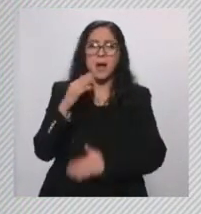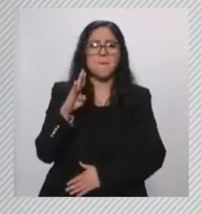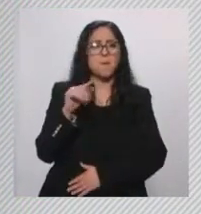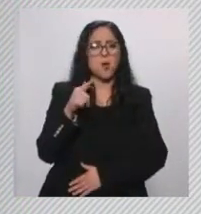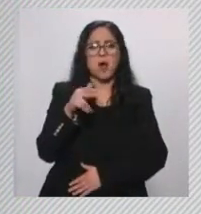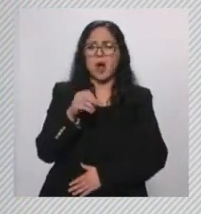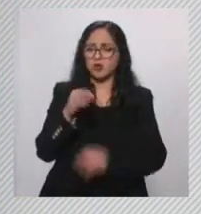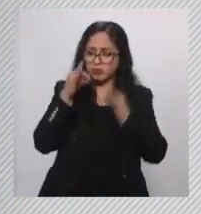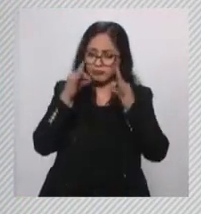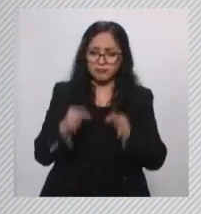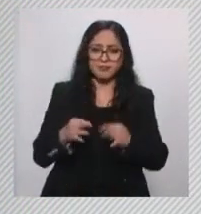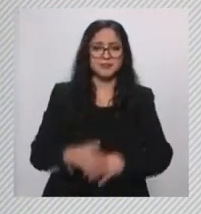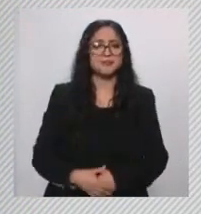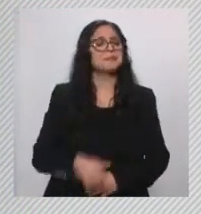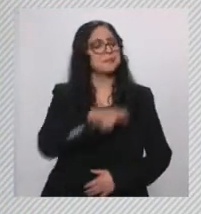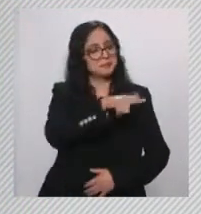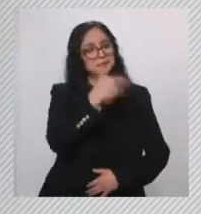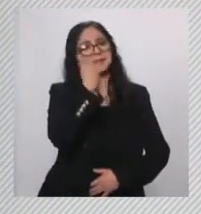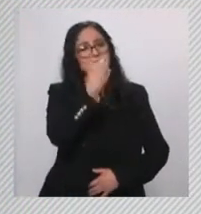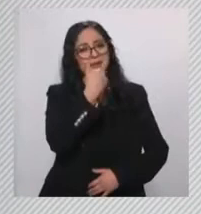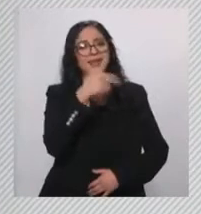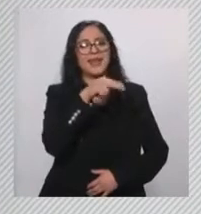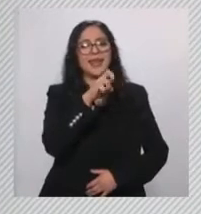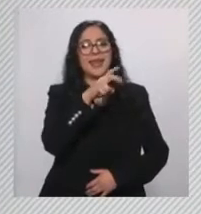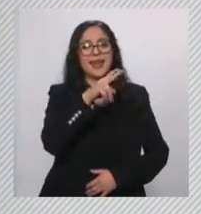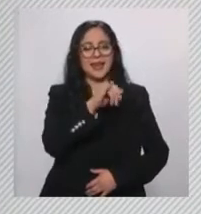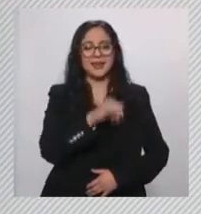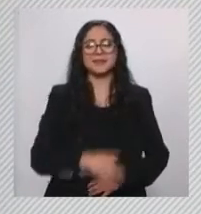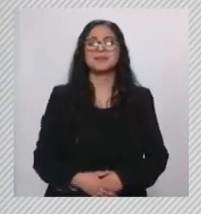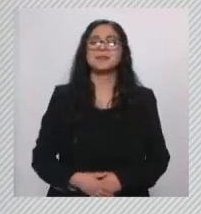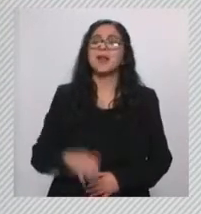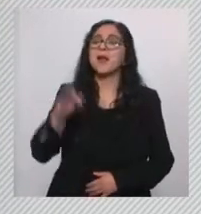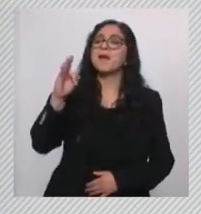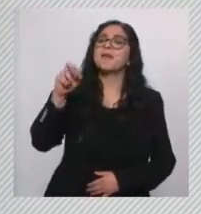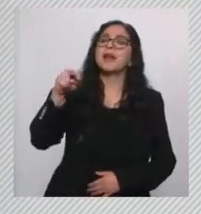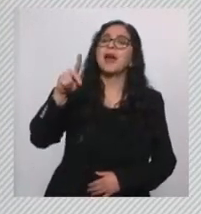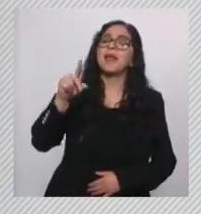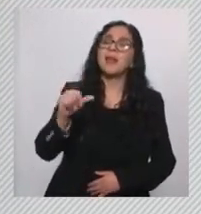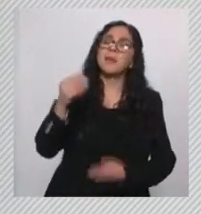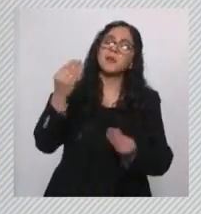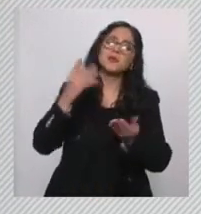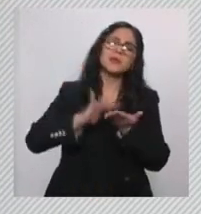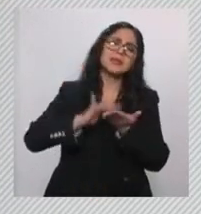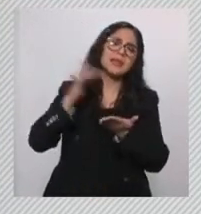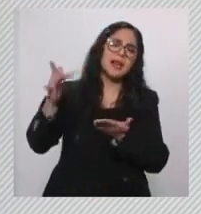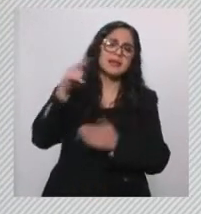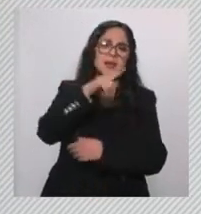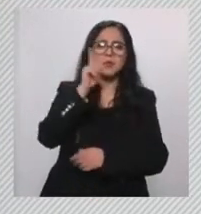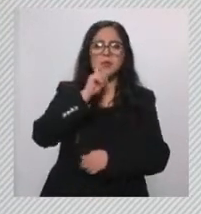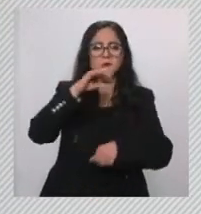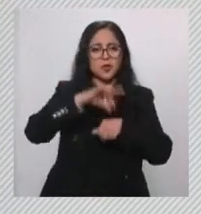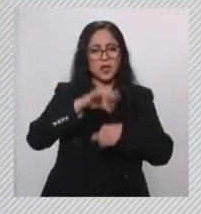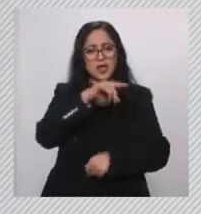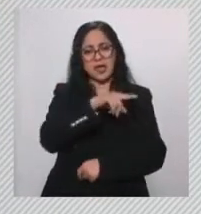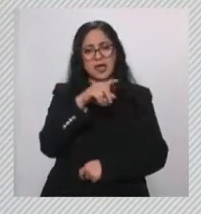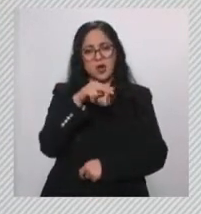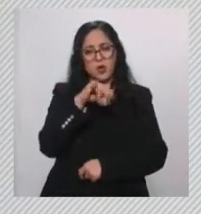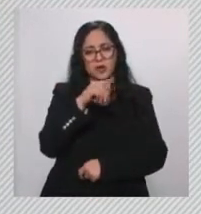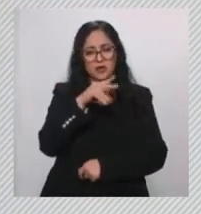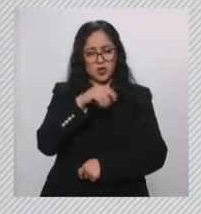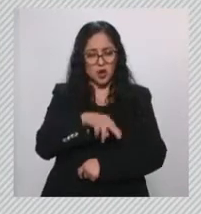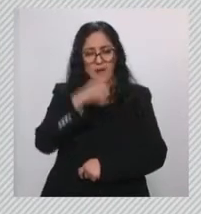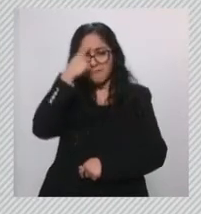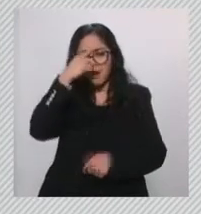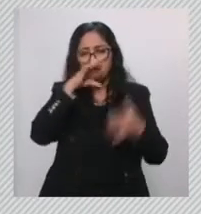Así tiene que ser. Muchísimas gracias, Fernanda Alvarado, maestra en Nutrición Comunitaria y Educadora en Diabetes, por acompañarnos esta mañana en Somos lo que comemos para hablar